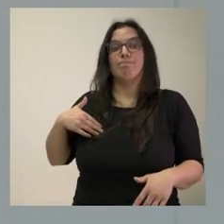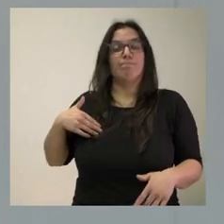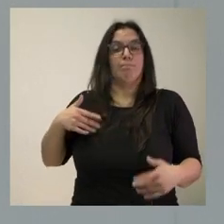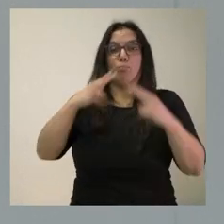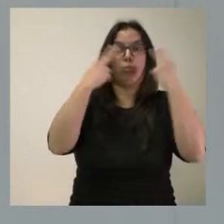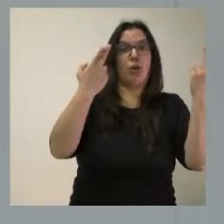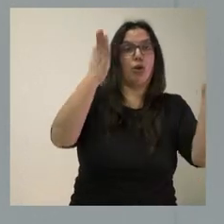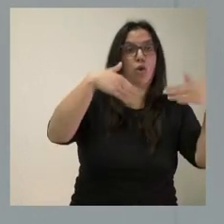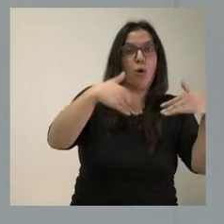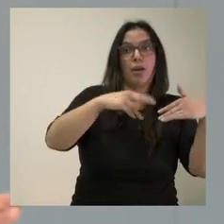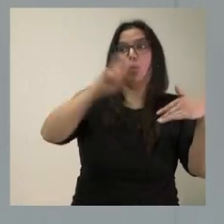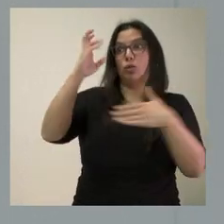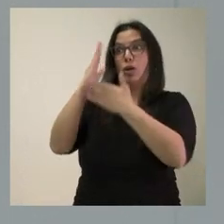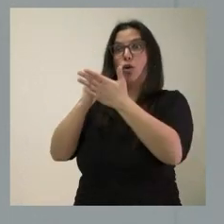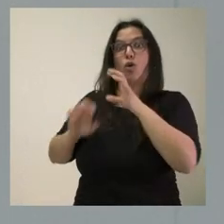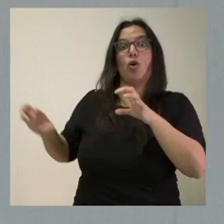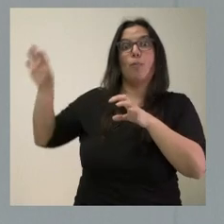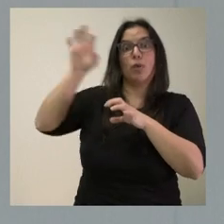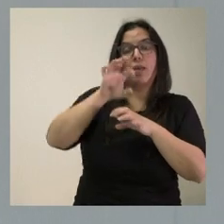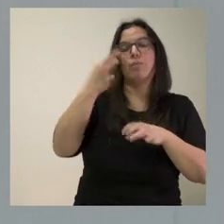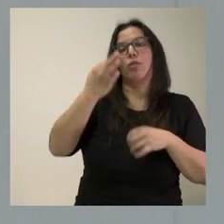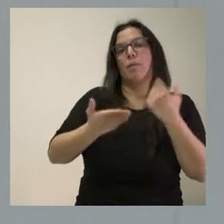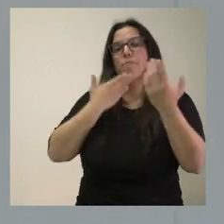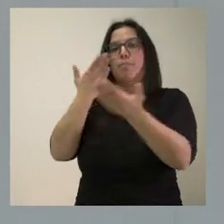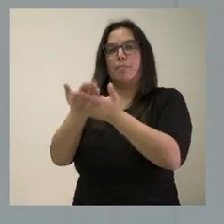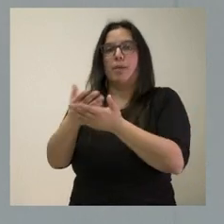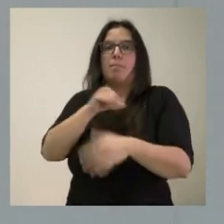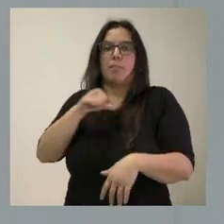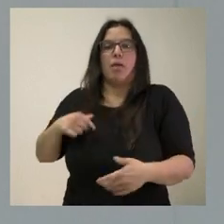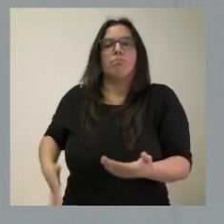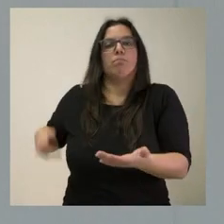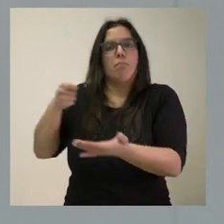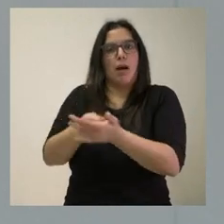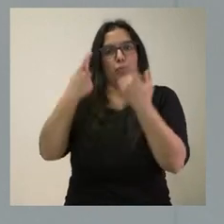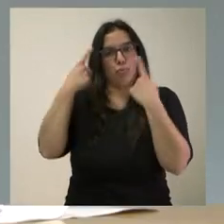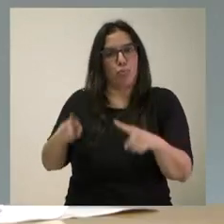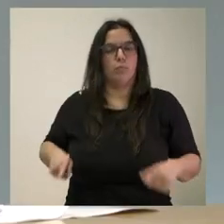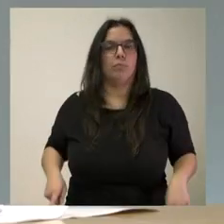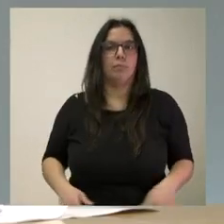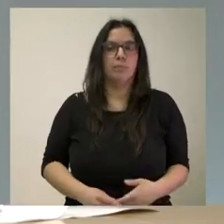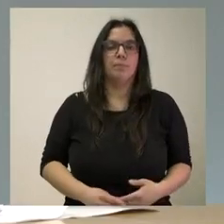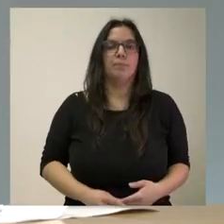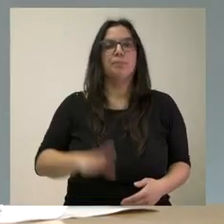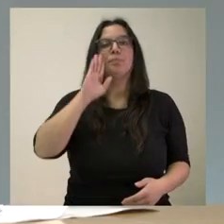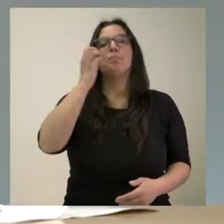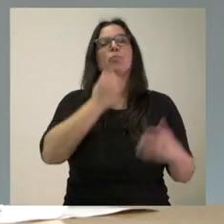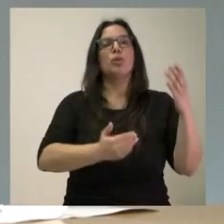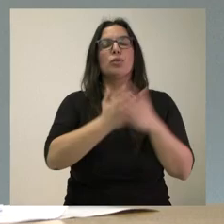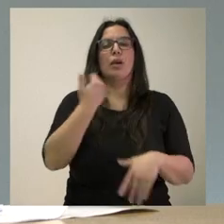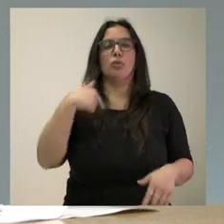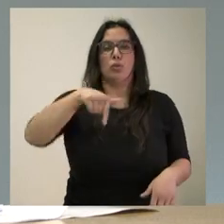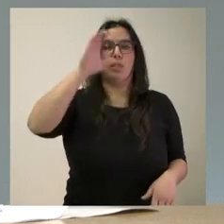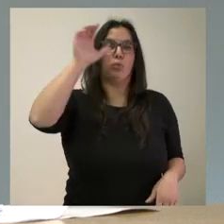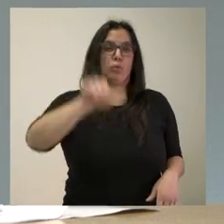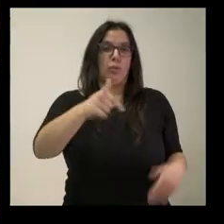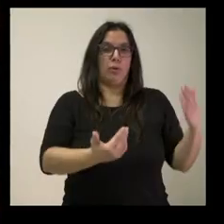en algunas comunidades autónomas, en otros ámbitos, tiene que acudir a un cierto coste que puede tener en el ámbito privado. buenos días. En vista de lo escuchado hoy por la